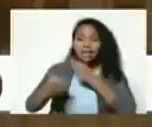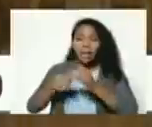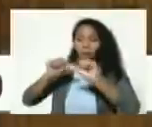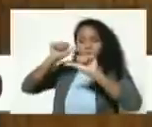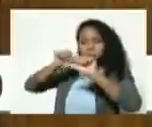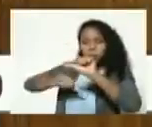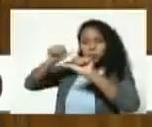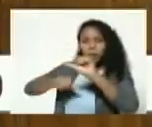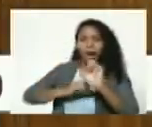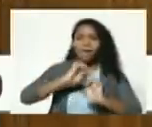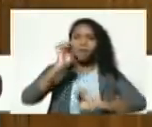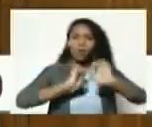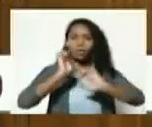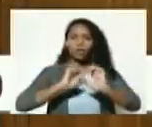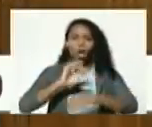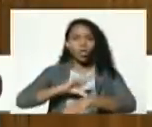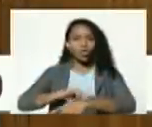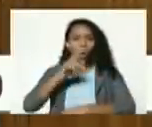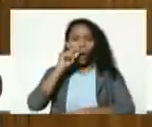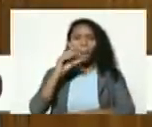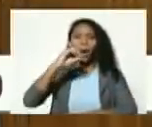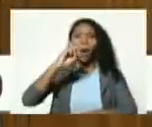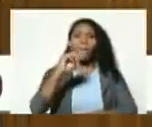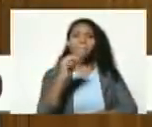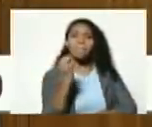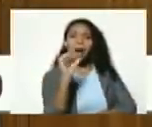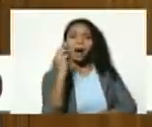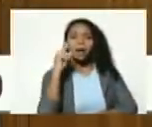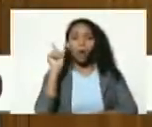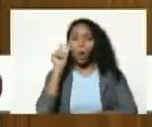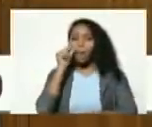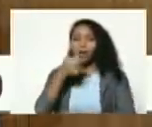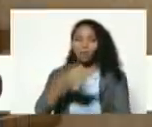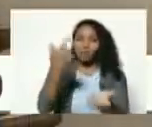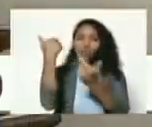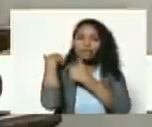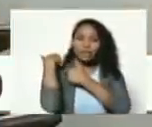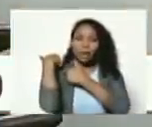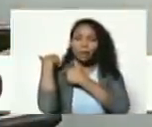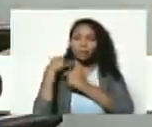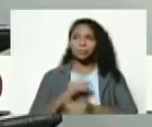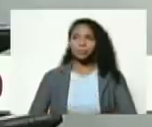al doctor Omar Hurtado Rayucen y